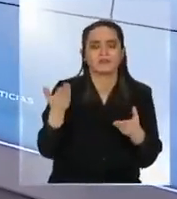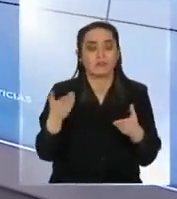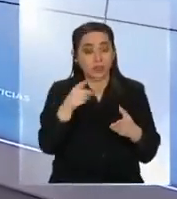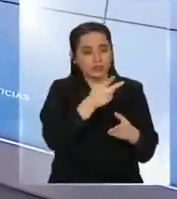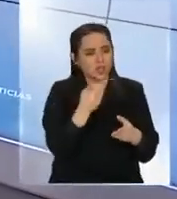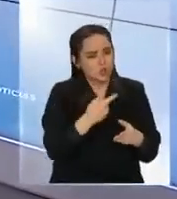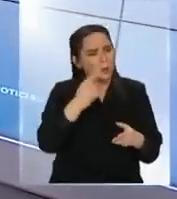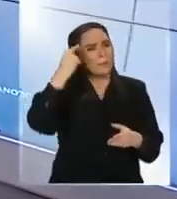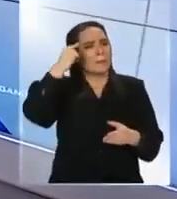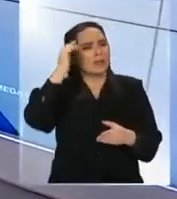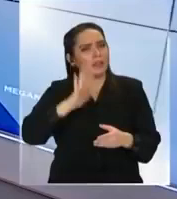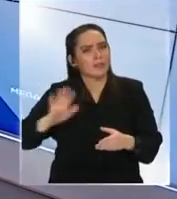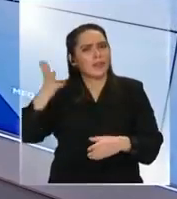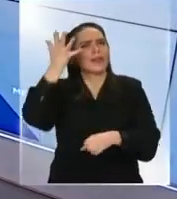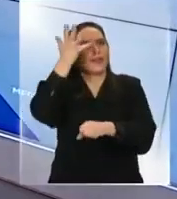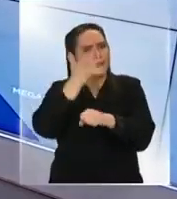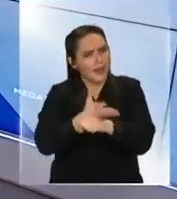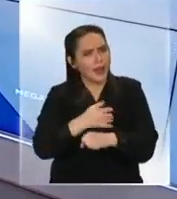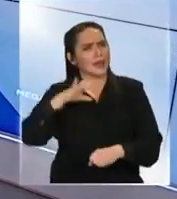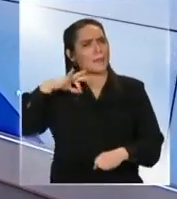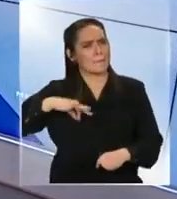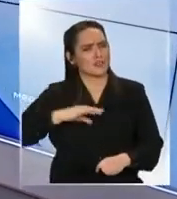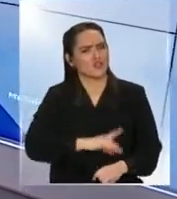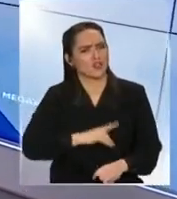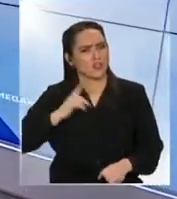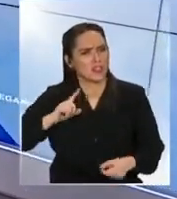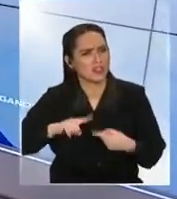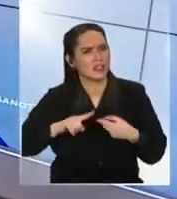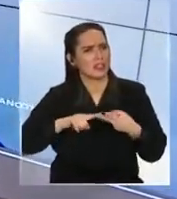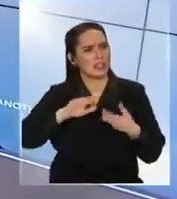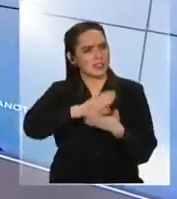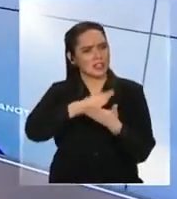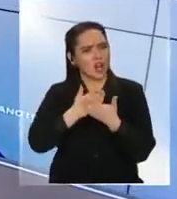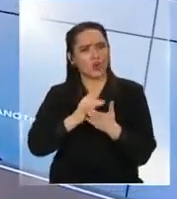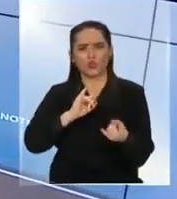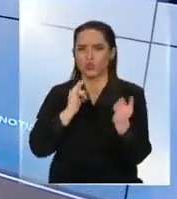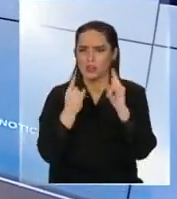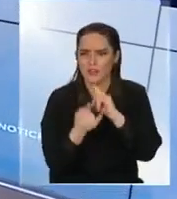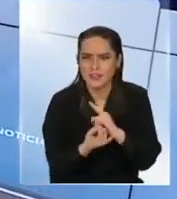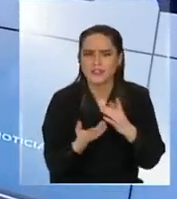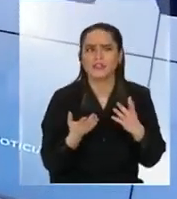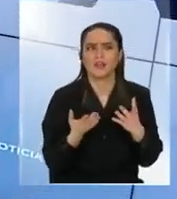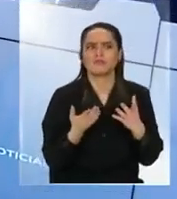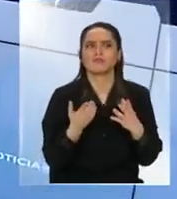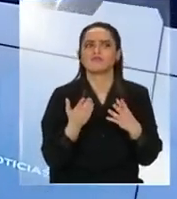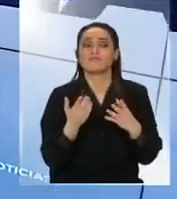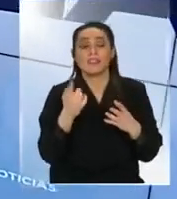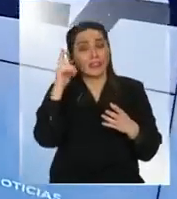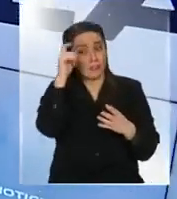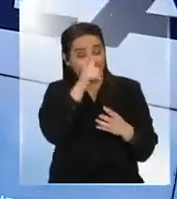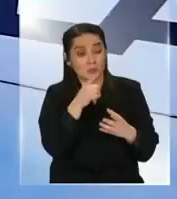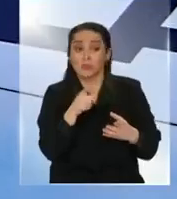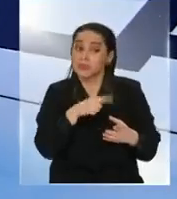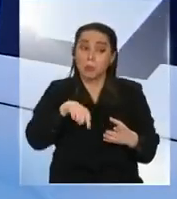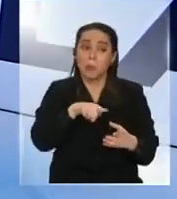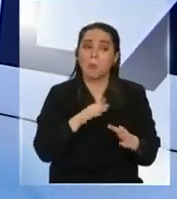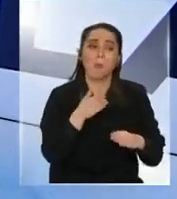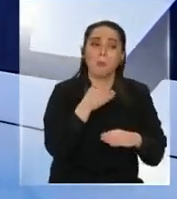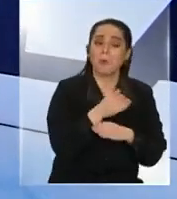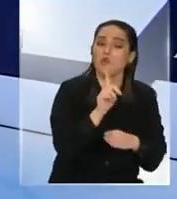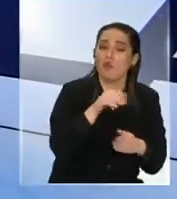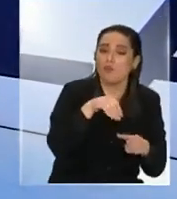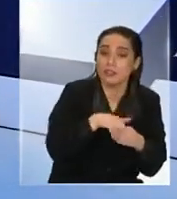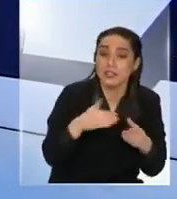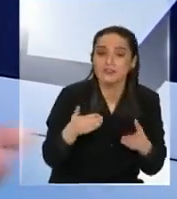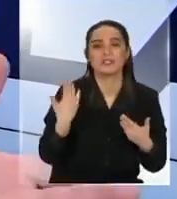un sistema de salud universal con pensiones dignas y esto cuesta ¿qué rival te complica? ¿hay algún rival? ninguno ¿qué te pareció